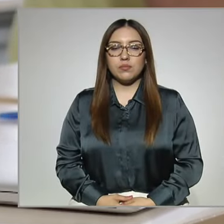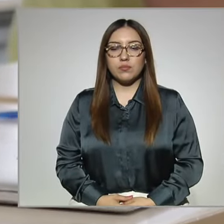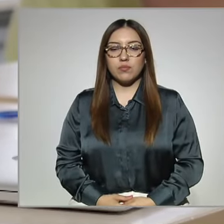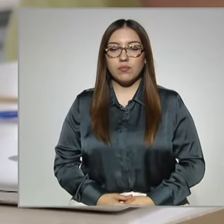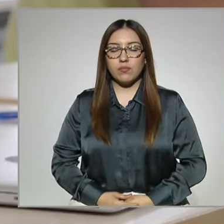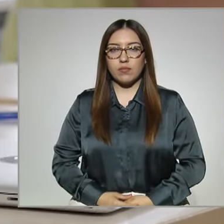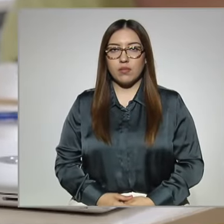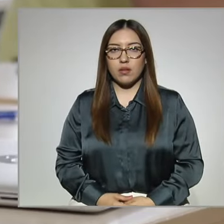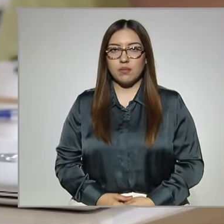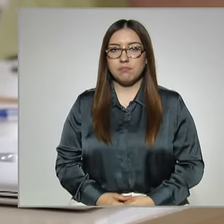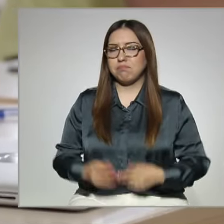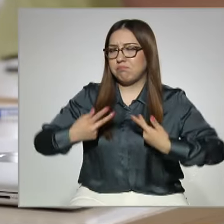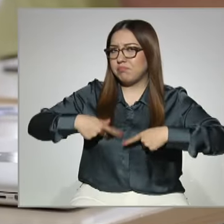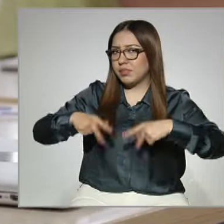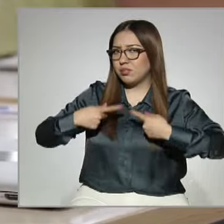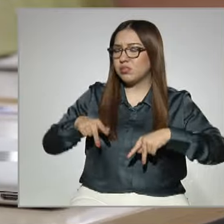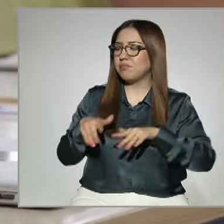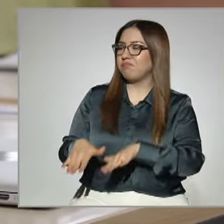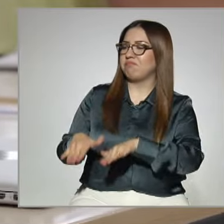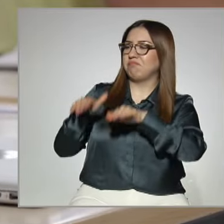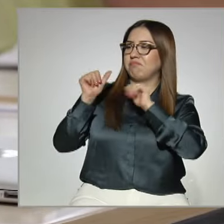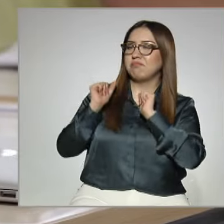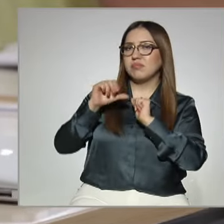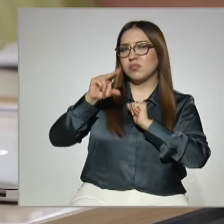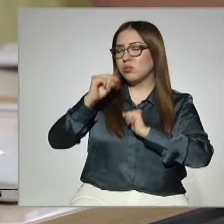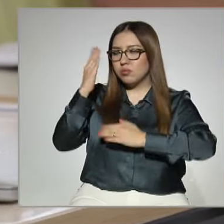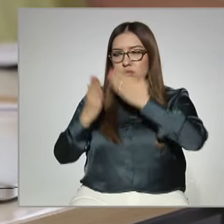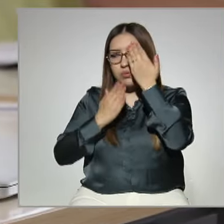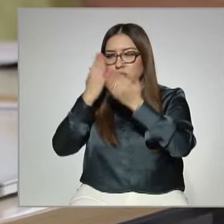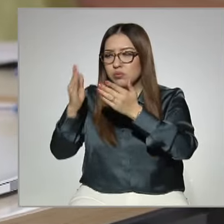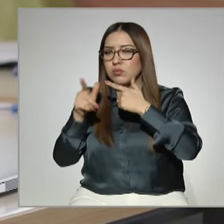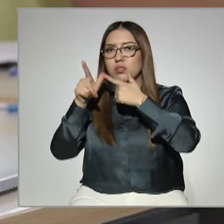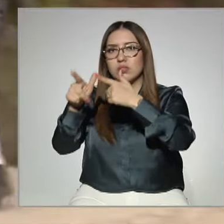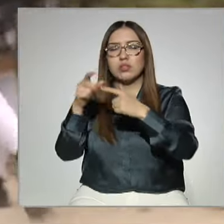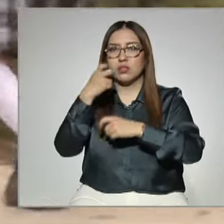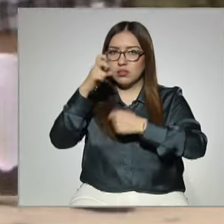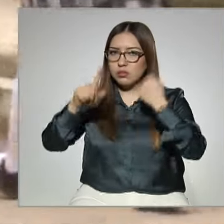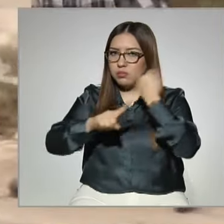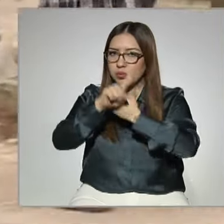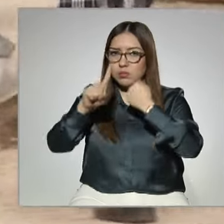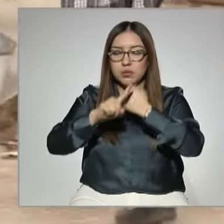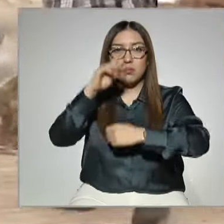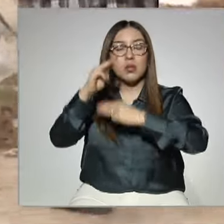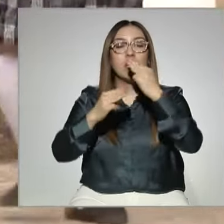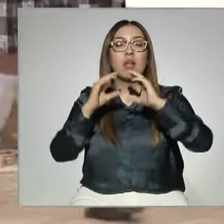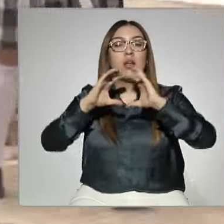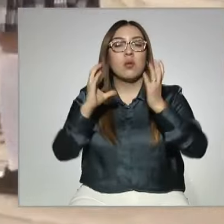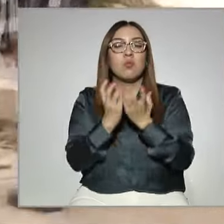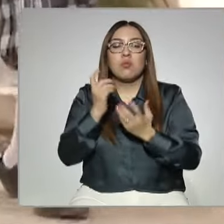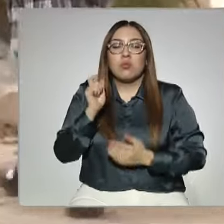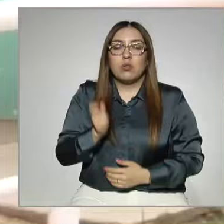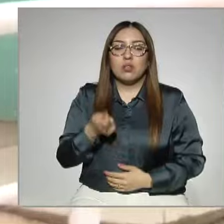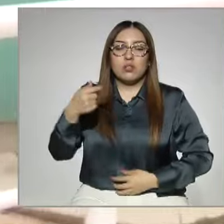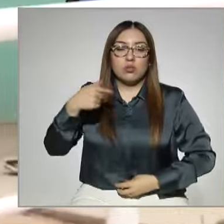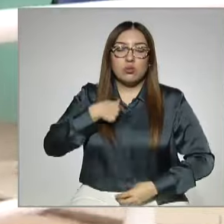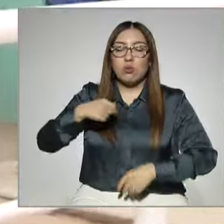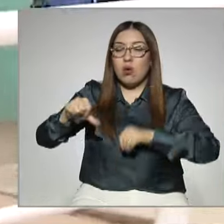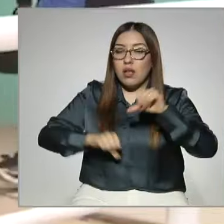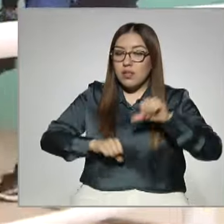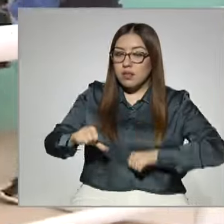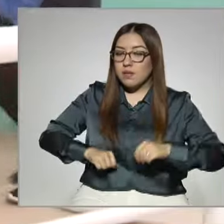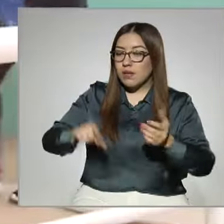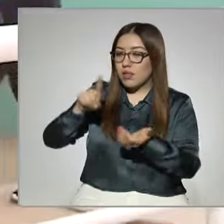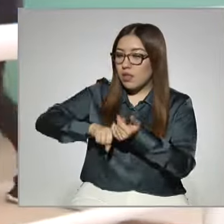La deserción escolar es un problema multifactorial en todo el mundo y se define como el abandono de las actividades